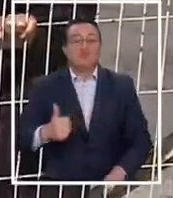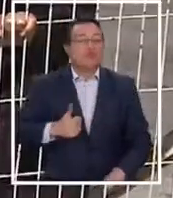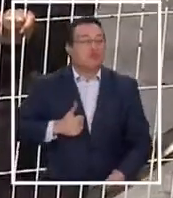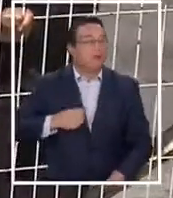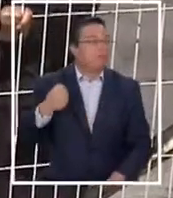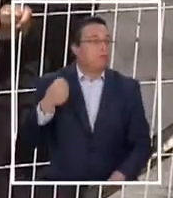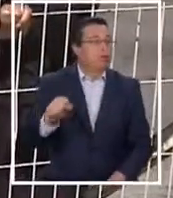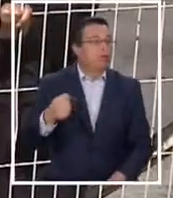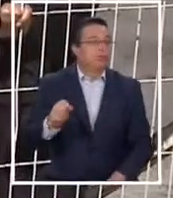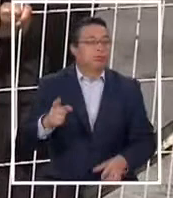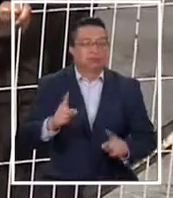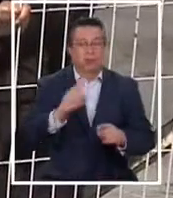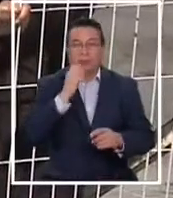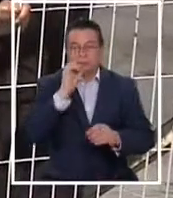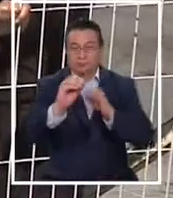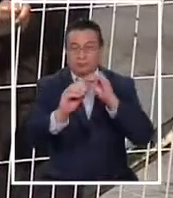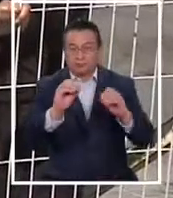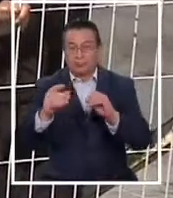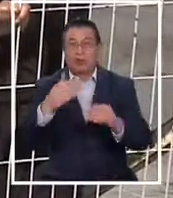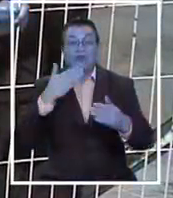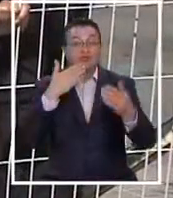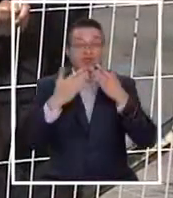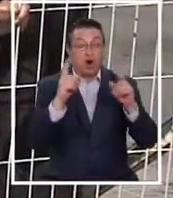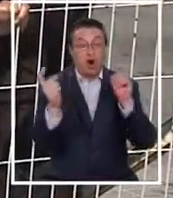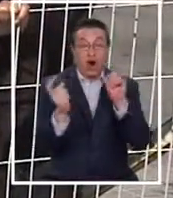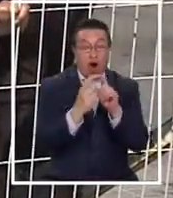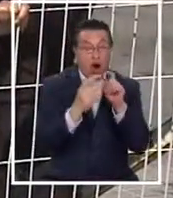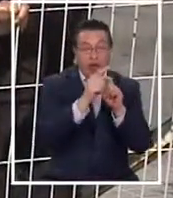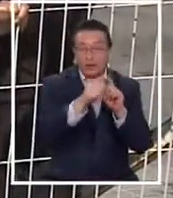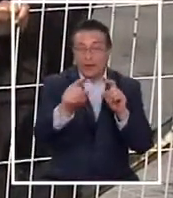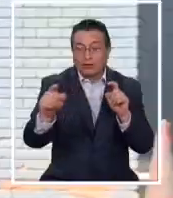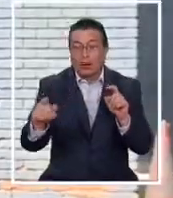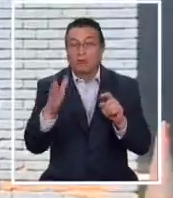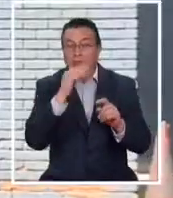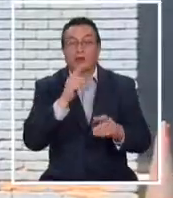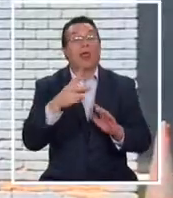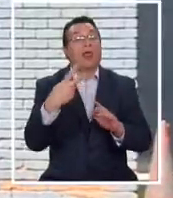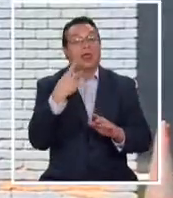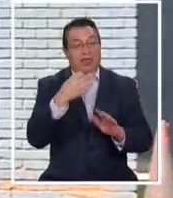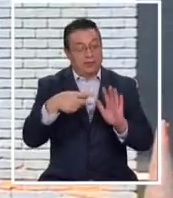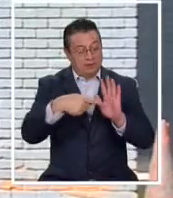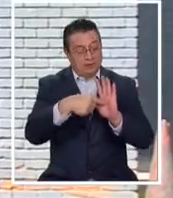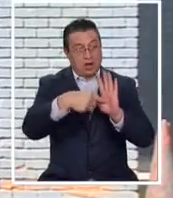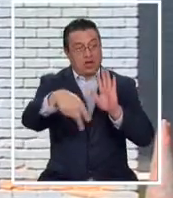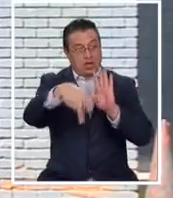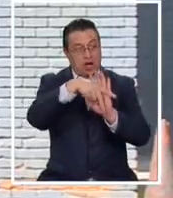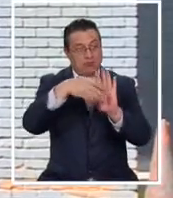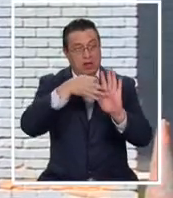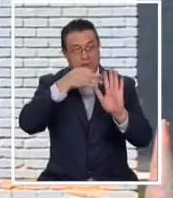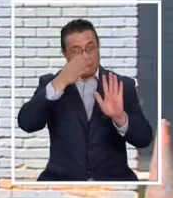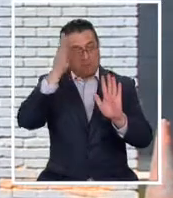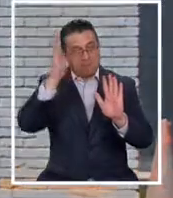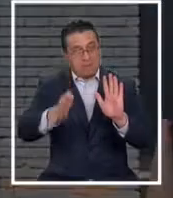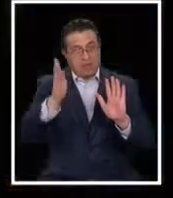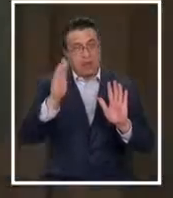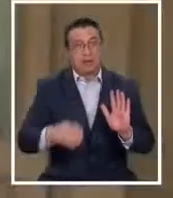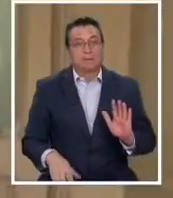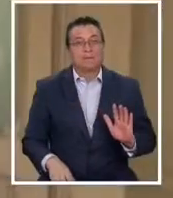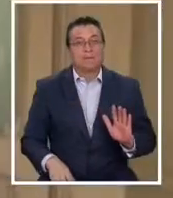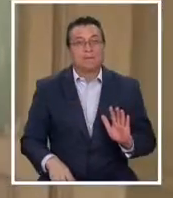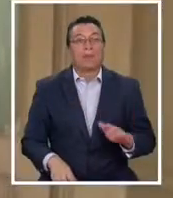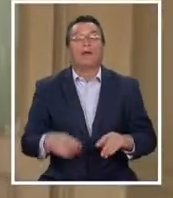protocolos de aislamiento y notificación de contactos estrechos, tal como establece la normativa vigente. Desde luego